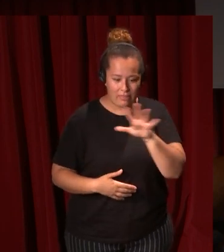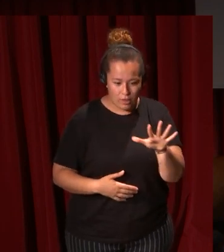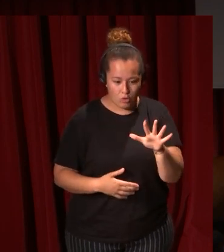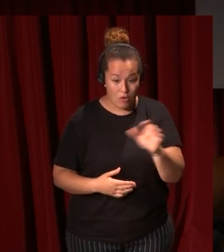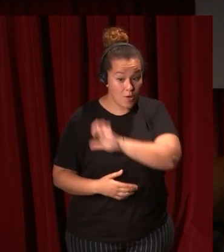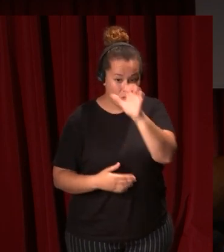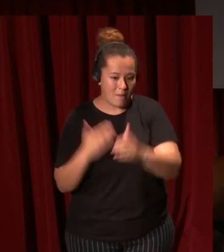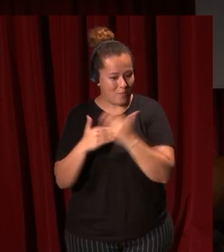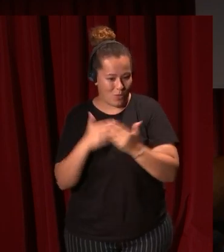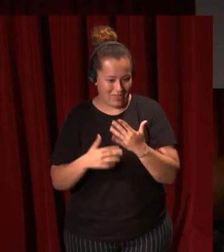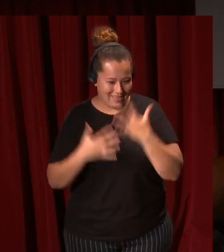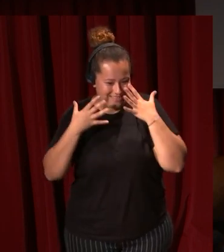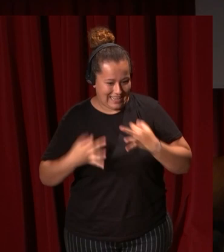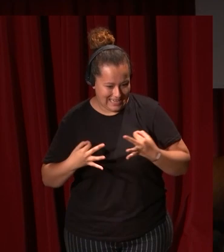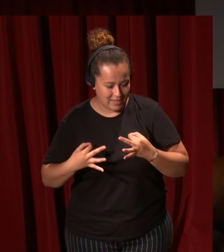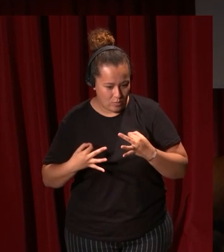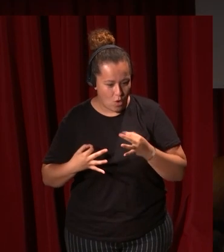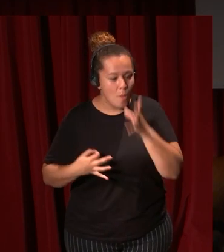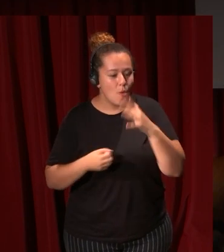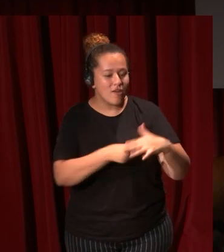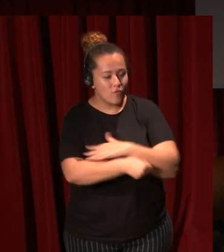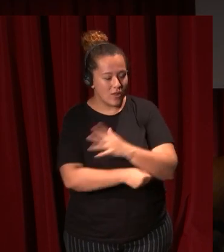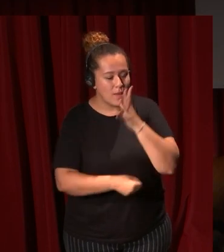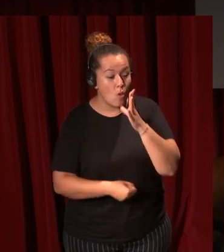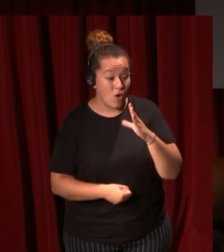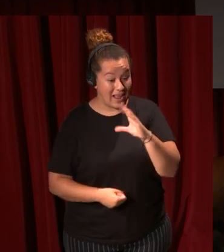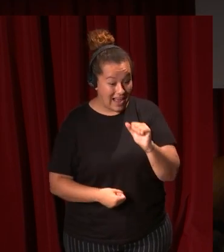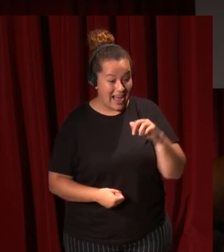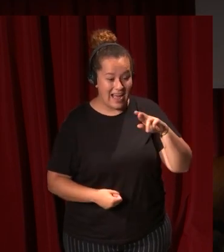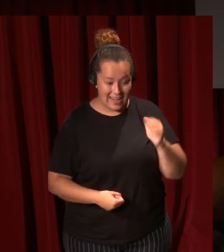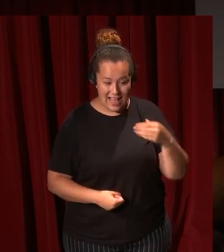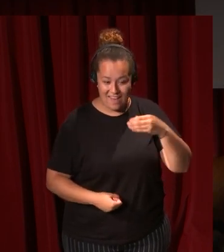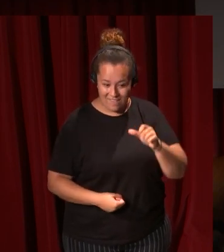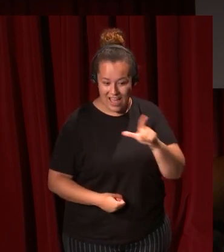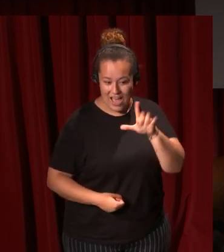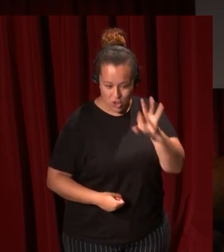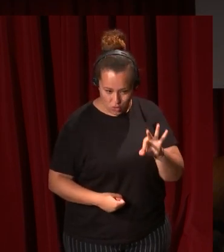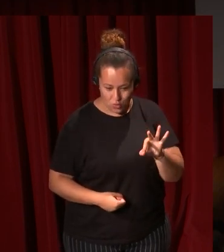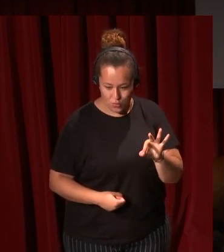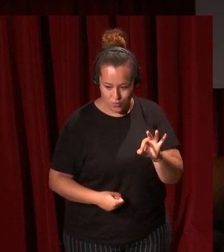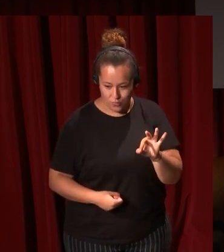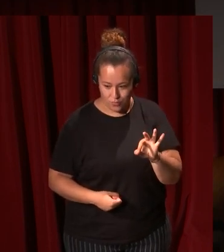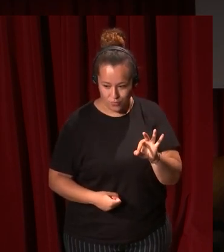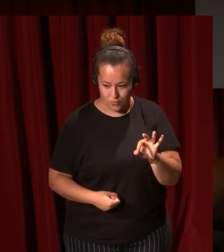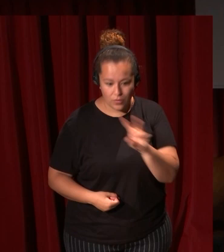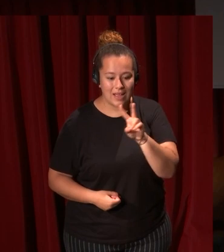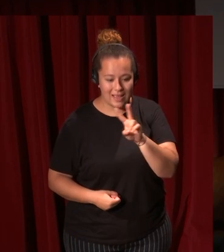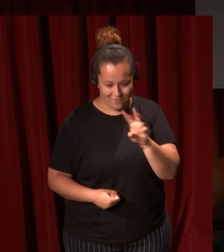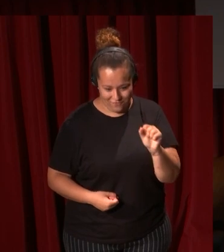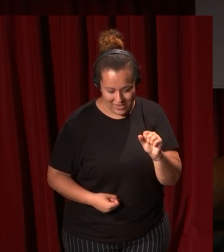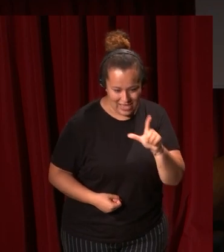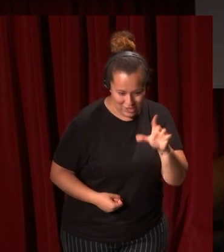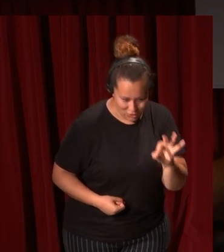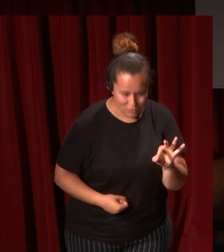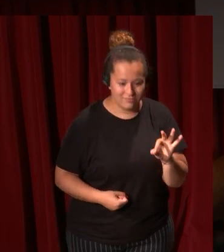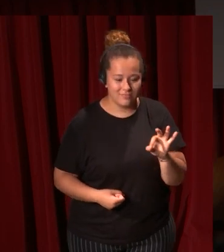realismo en gran parte por la gran influencia que tiene Caravaggio que se convierte en una especie de anticristo para los